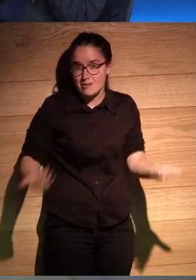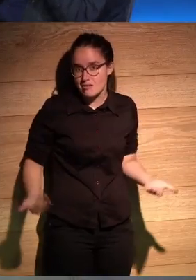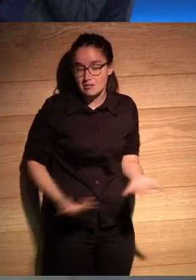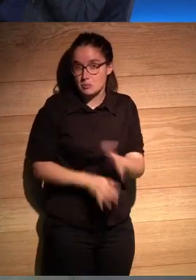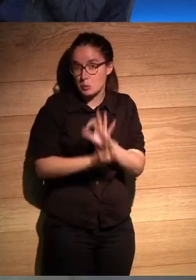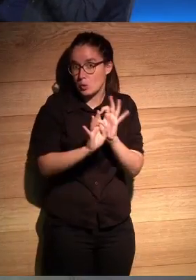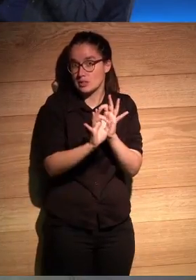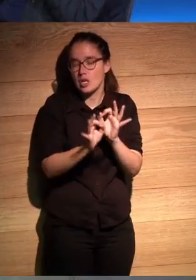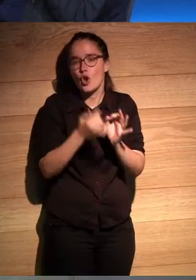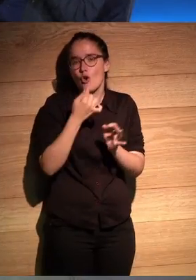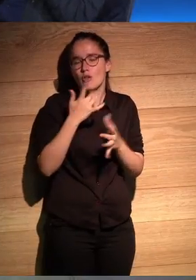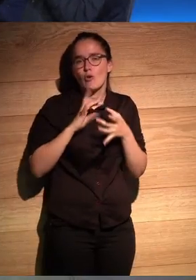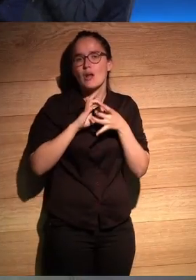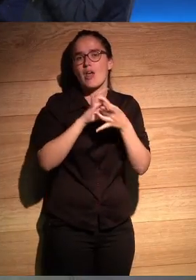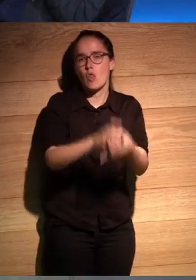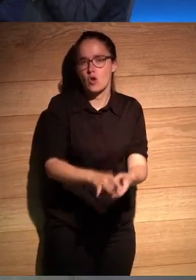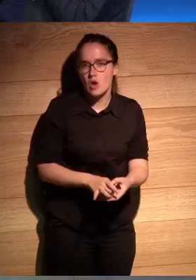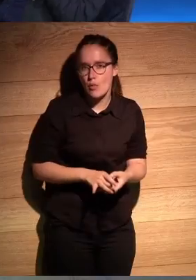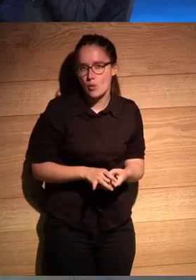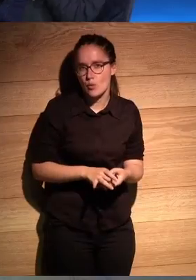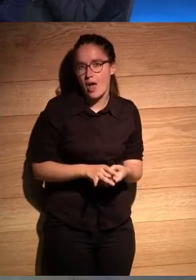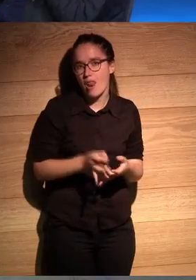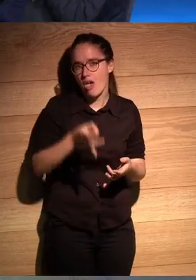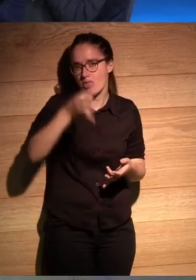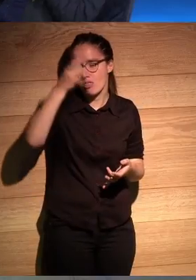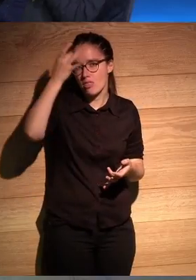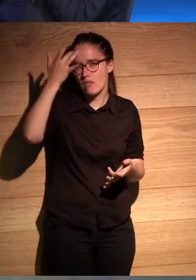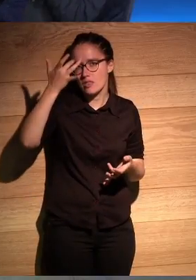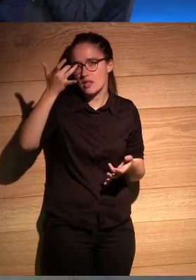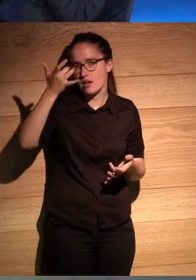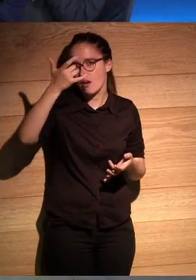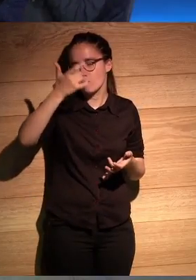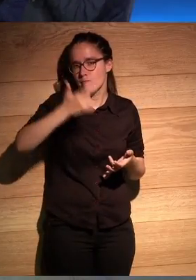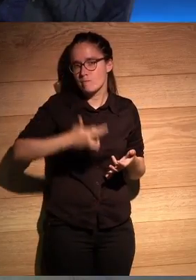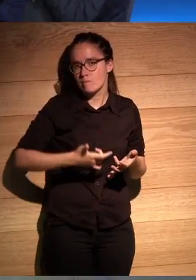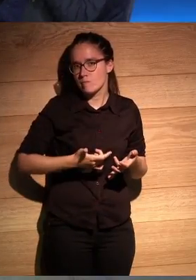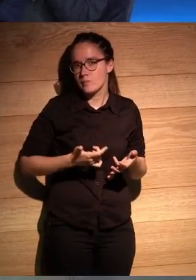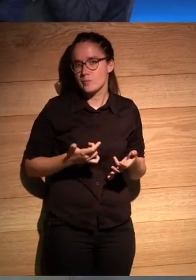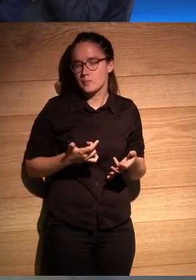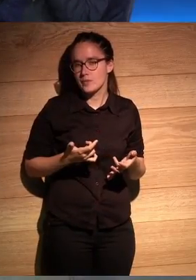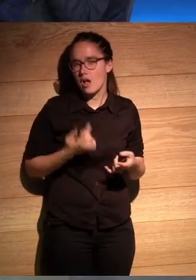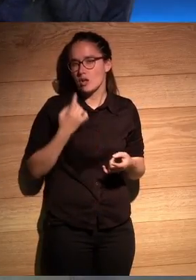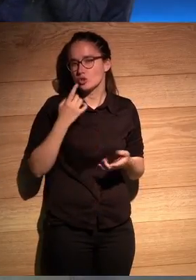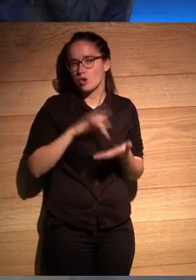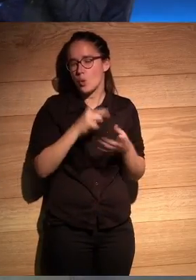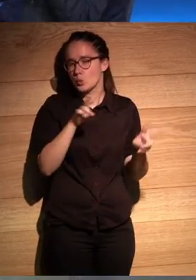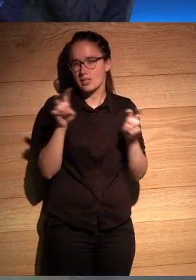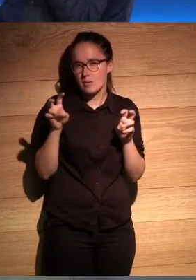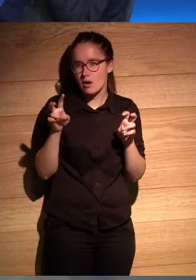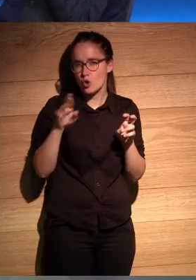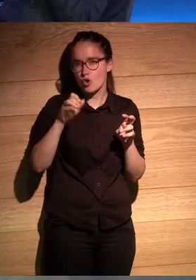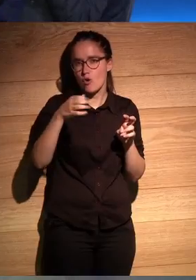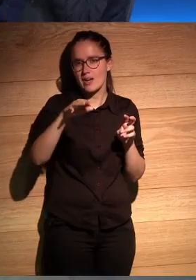más que eso y lo dijo ligado a la idea de que a él había un tema con